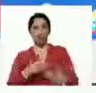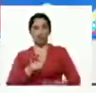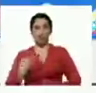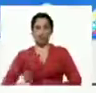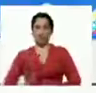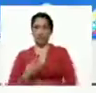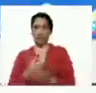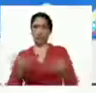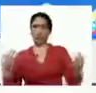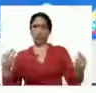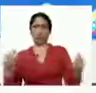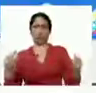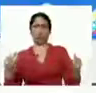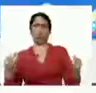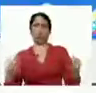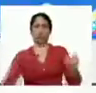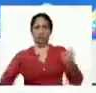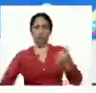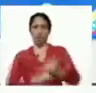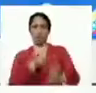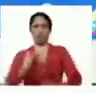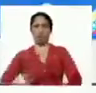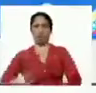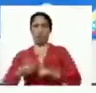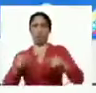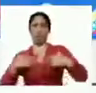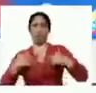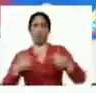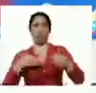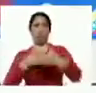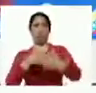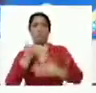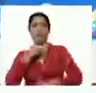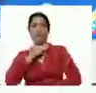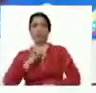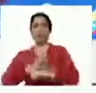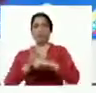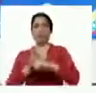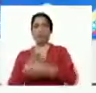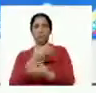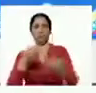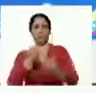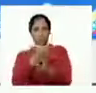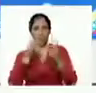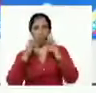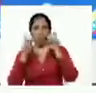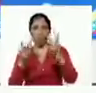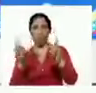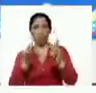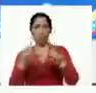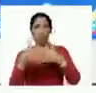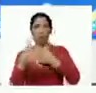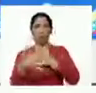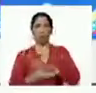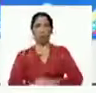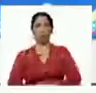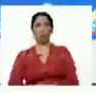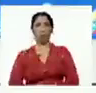espectacular de apoyo chino para la salud en contra de la pandemia espectacular ustedes lo van a ver no voy a adelantarme